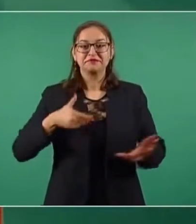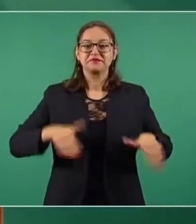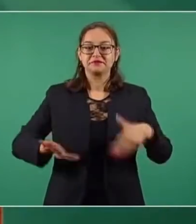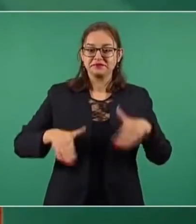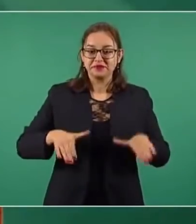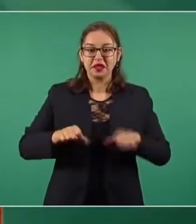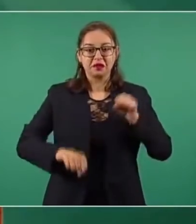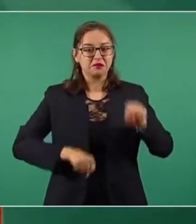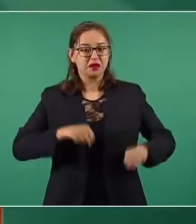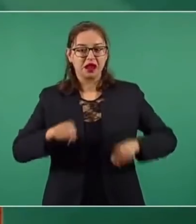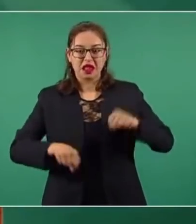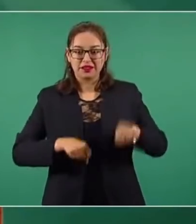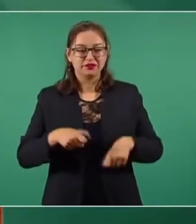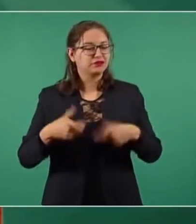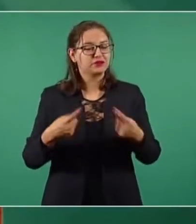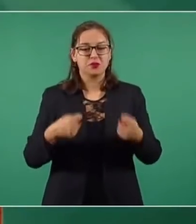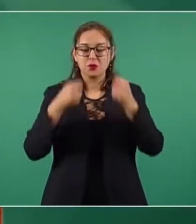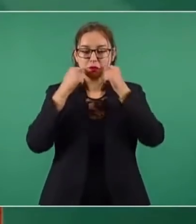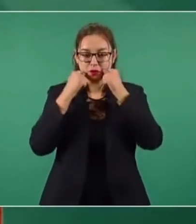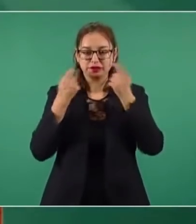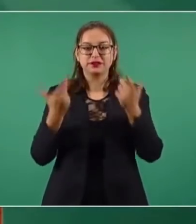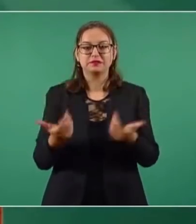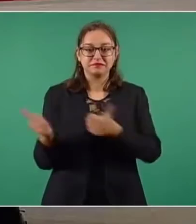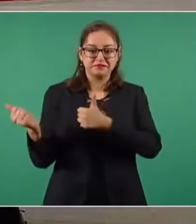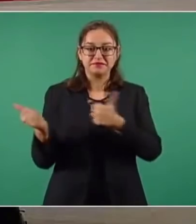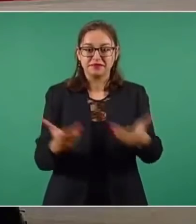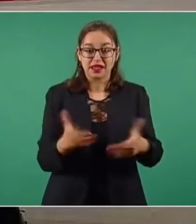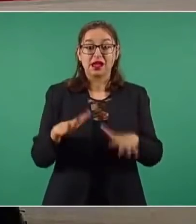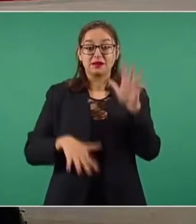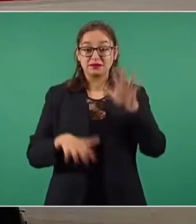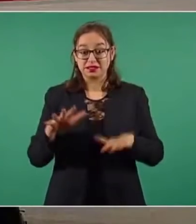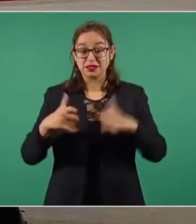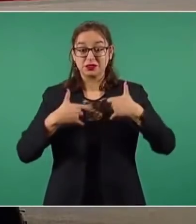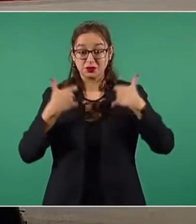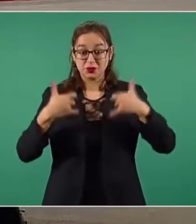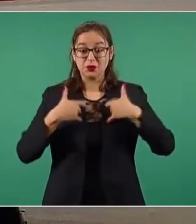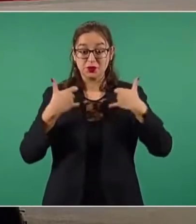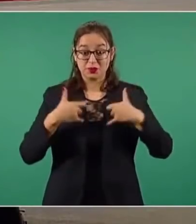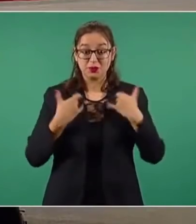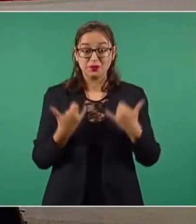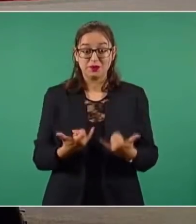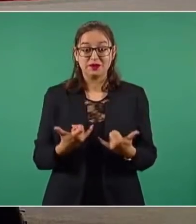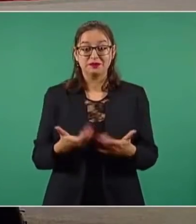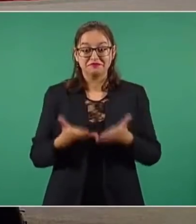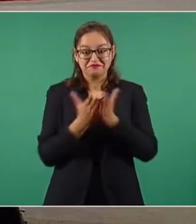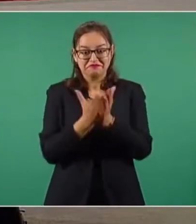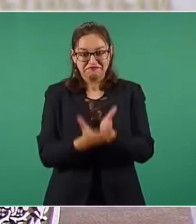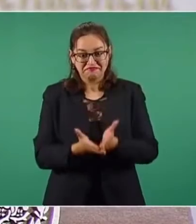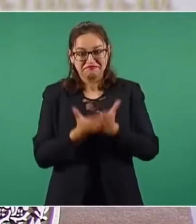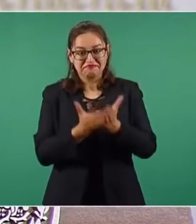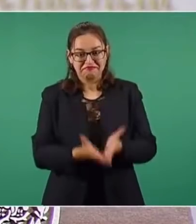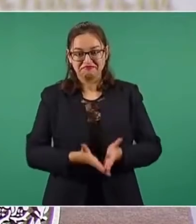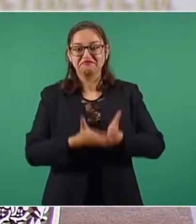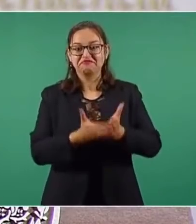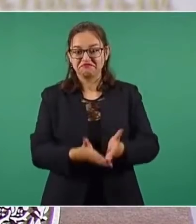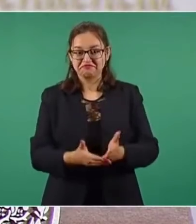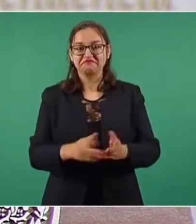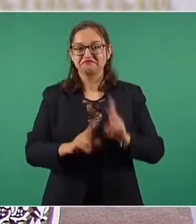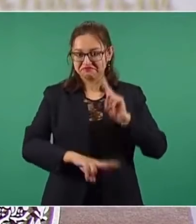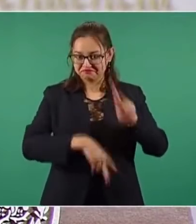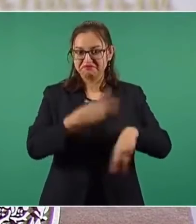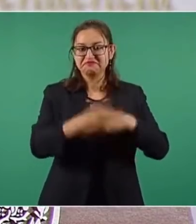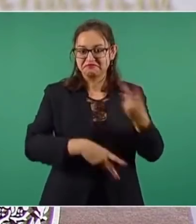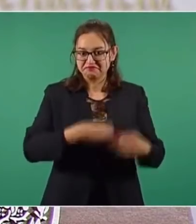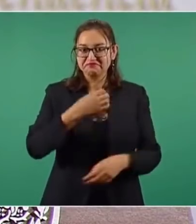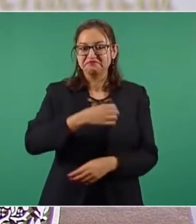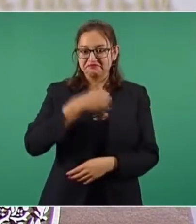bicicleta como pueden, pero llegan. Incluso nos hemos topado con jóvenes en Campeche que van en barca precisamente a lo que es su